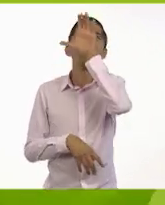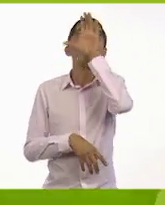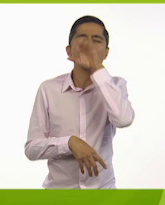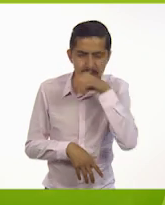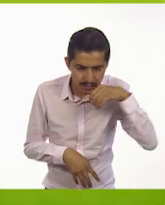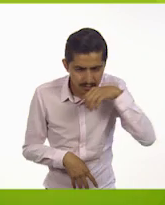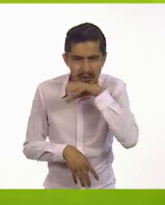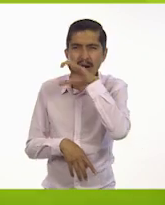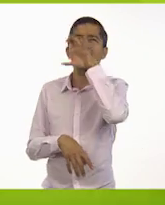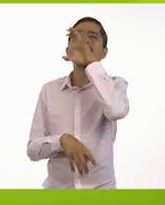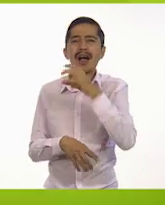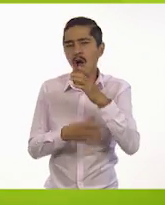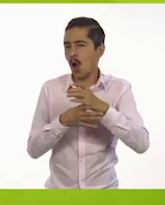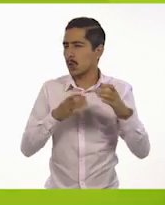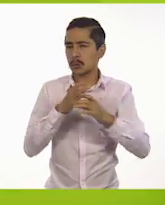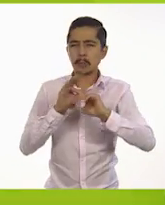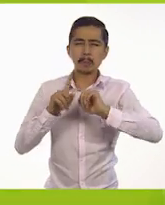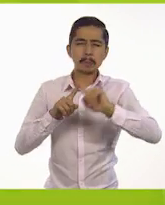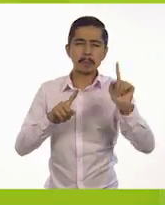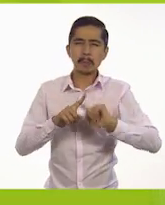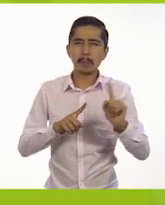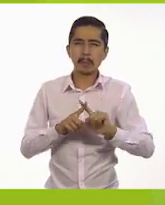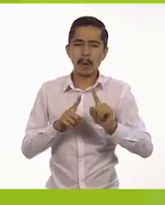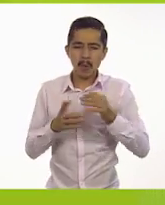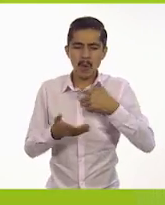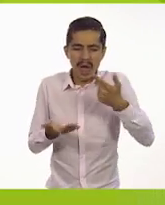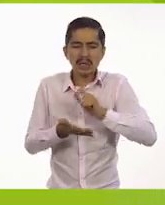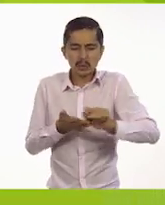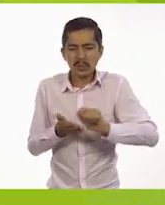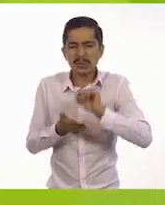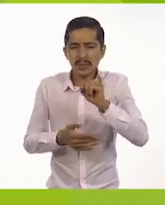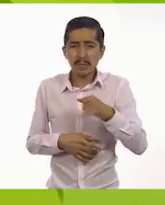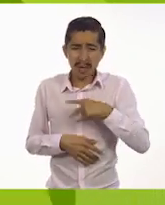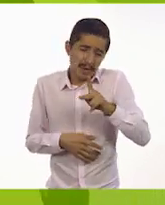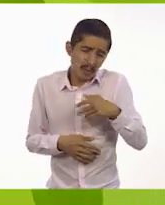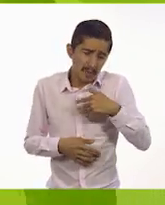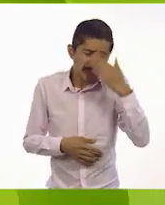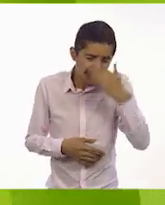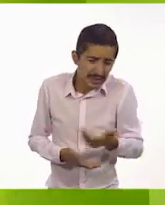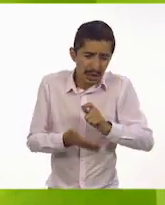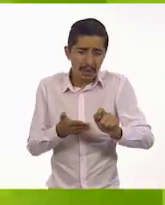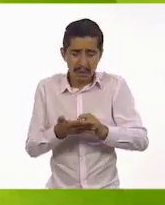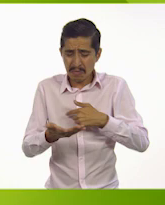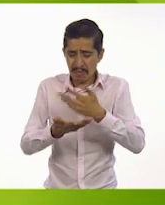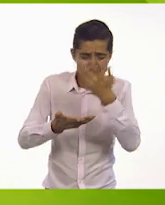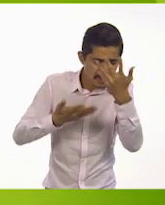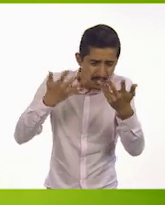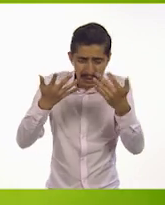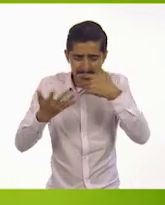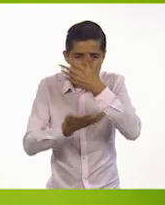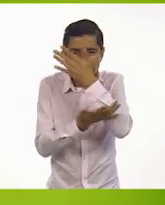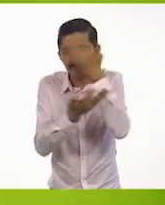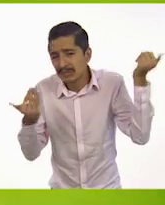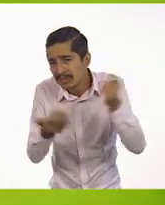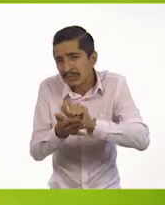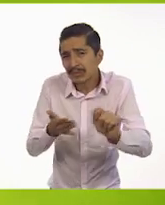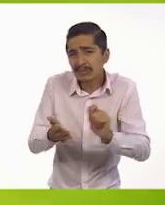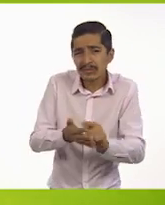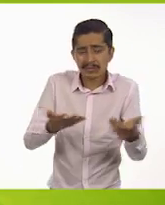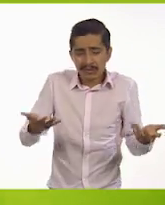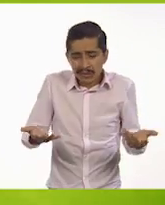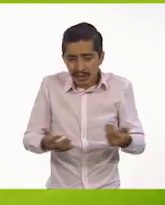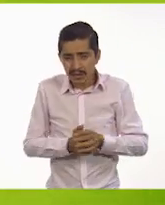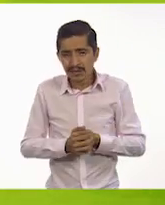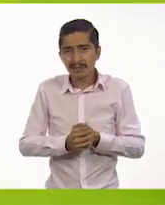todas las maravillosas cosas que él escribía. Si supiera escribir. Pero el león no sabía. Y así